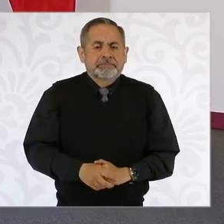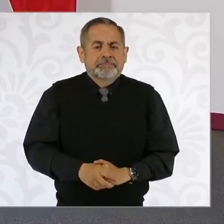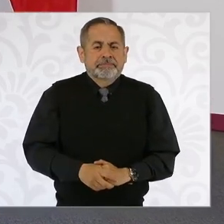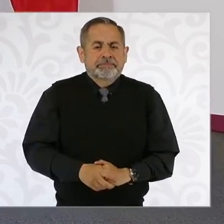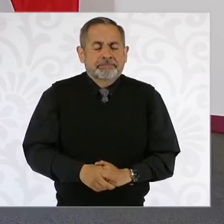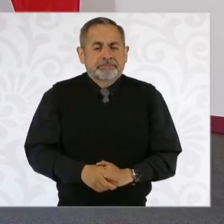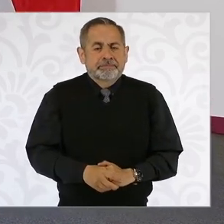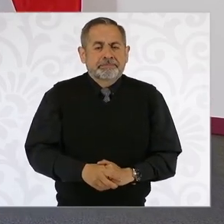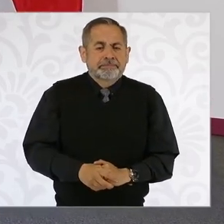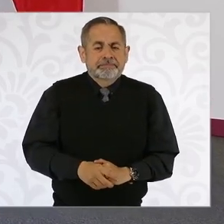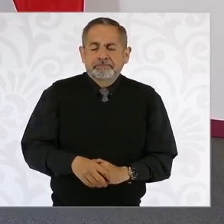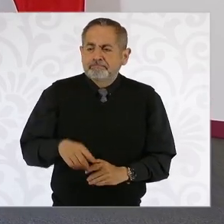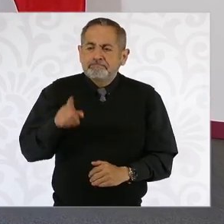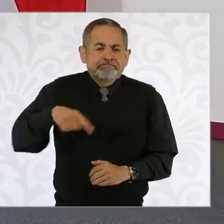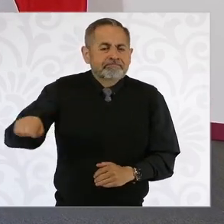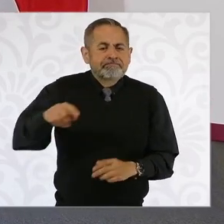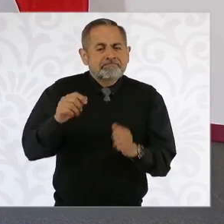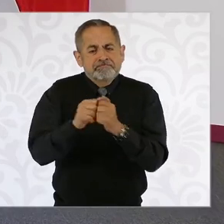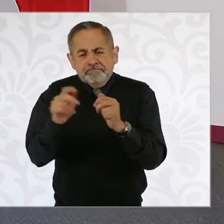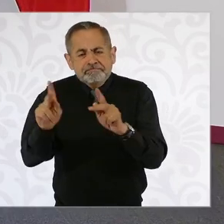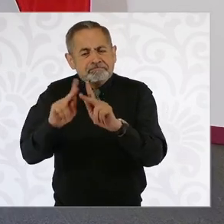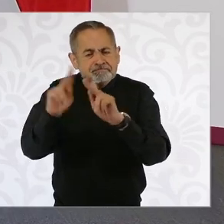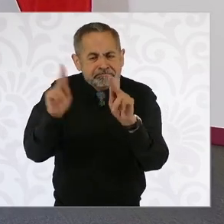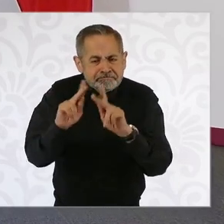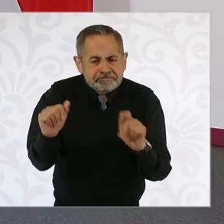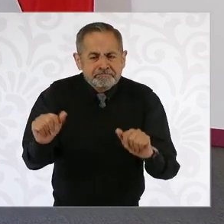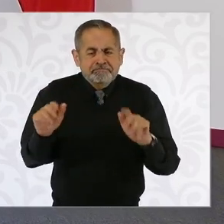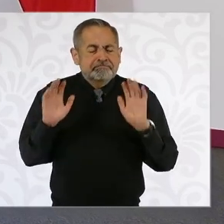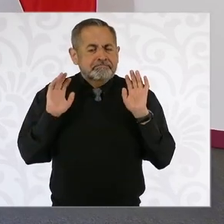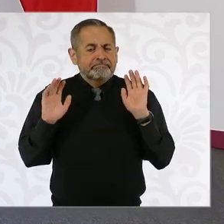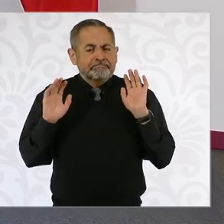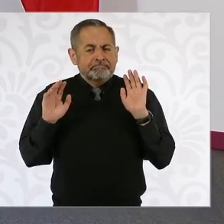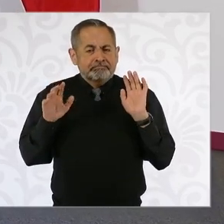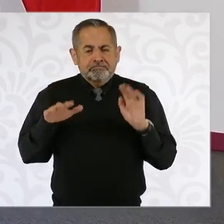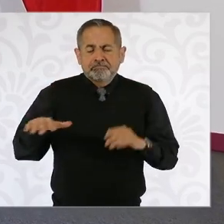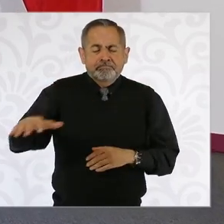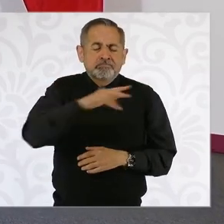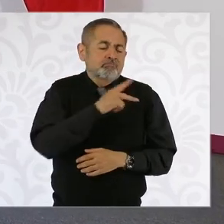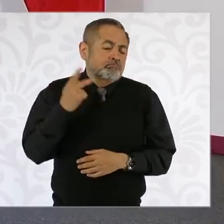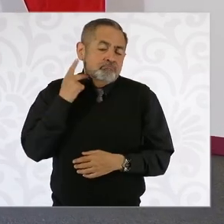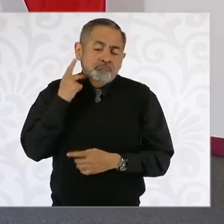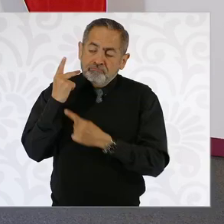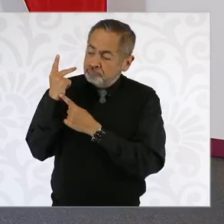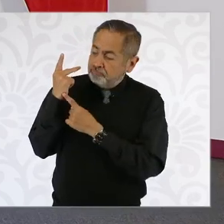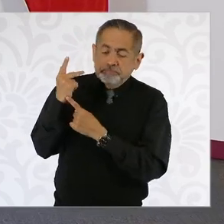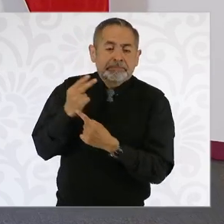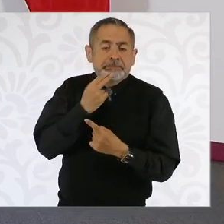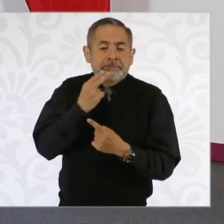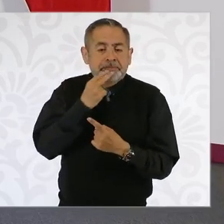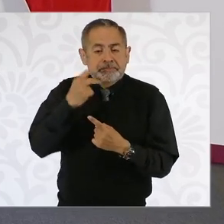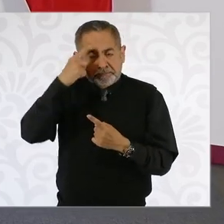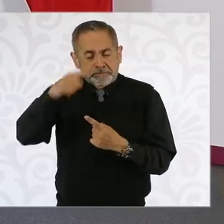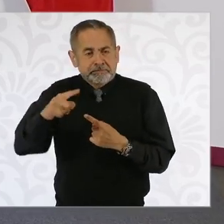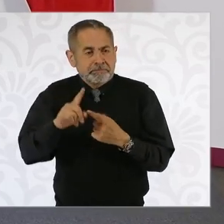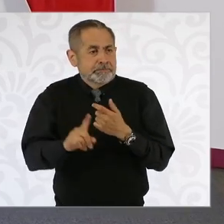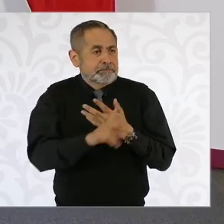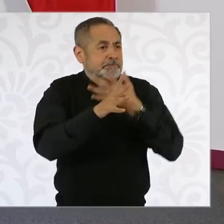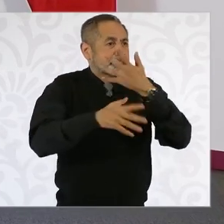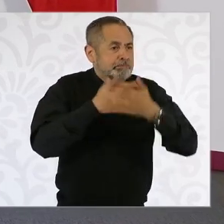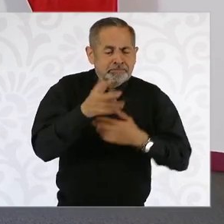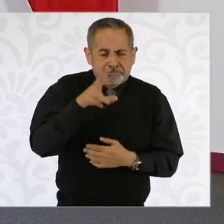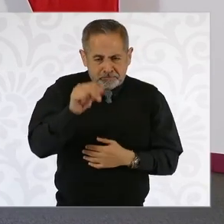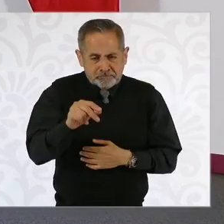Que sea la paz y la definición política. La política está para eso, para evitar la violencia.